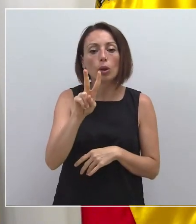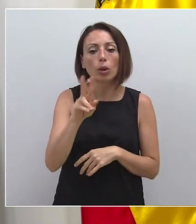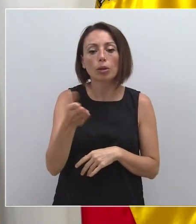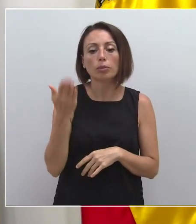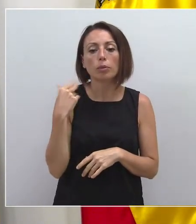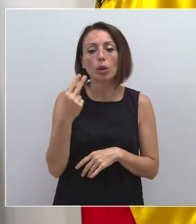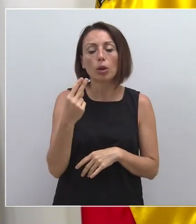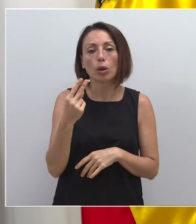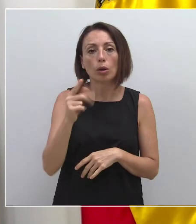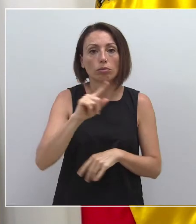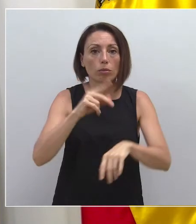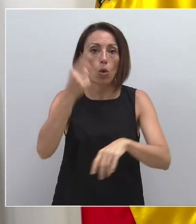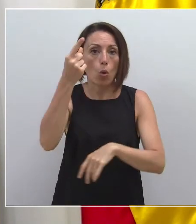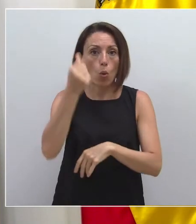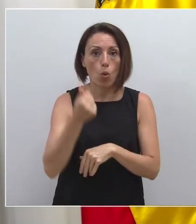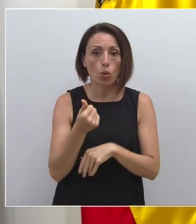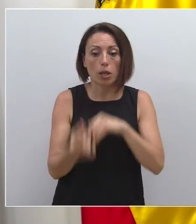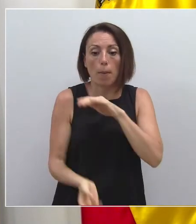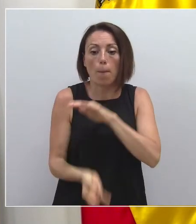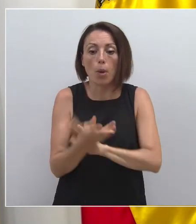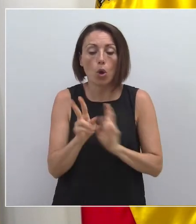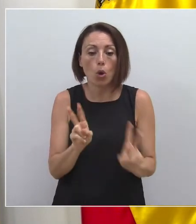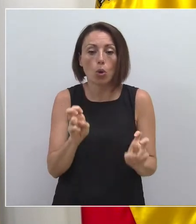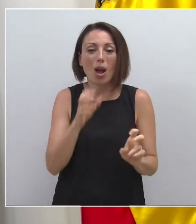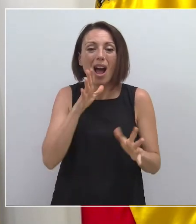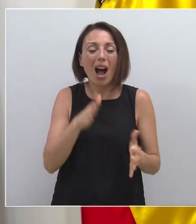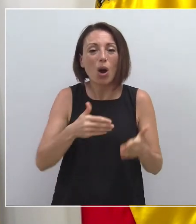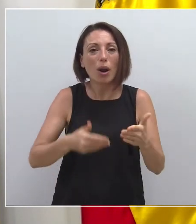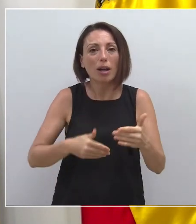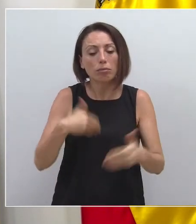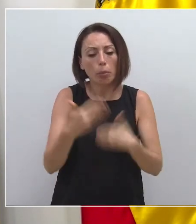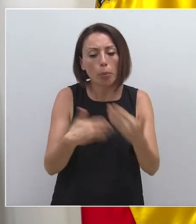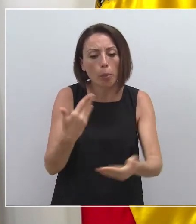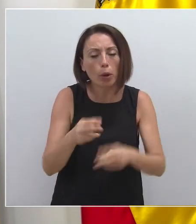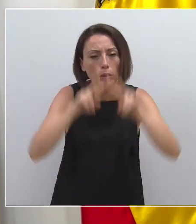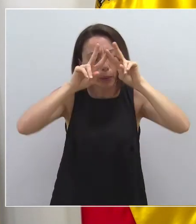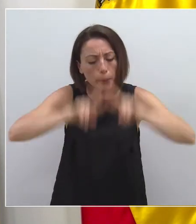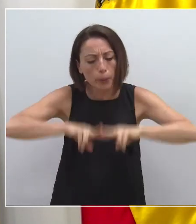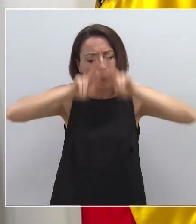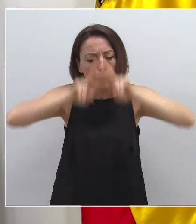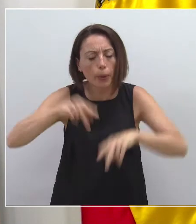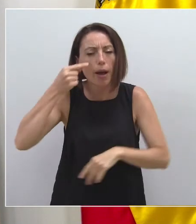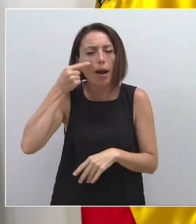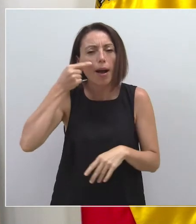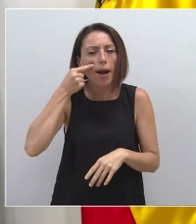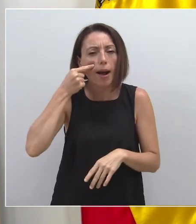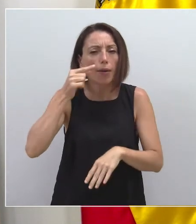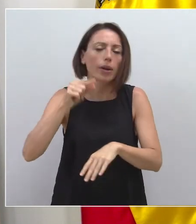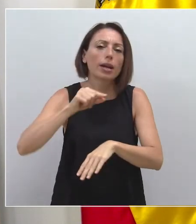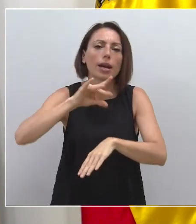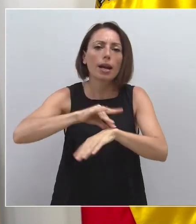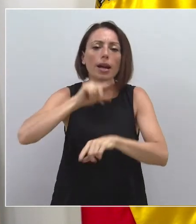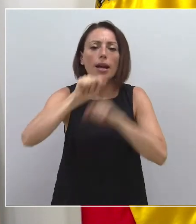últimas 24 horas, pues evidentemente se está en proceso de investigación epidemiológica